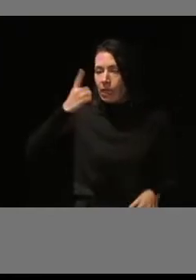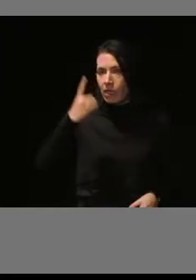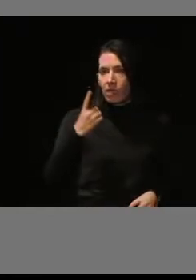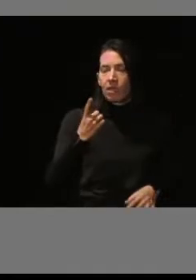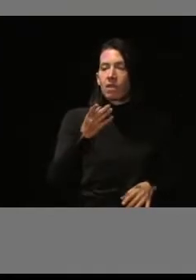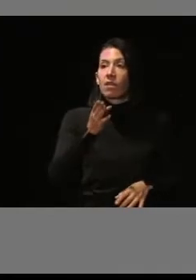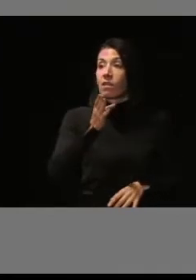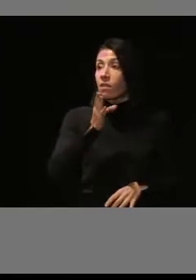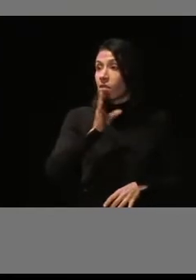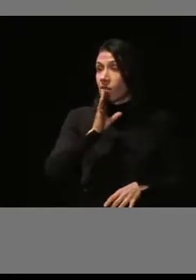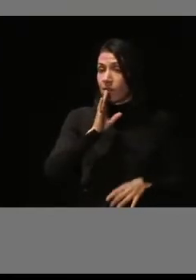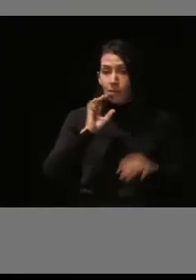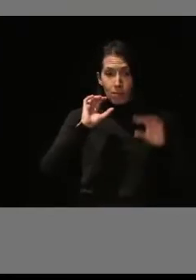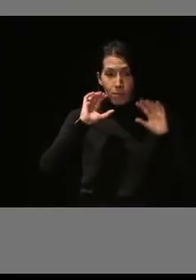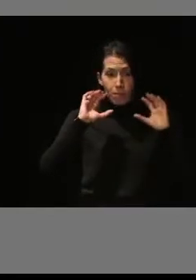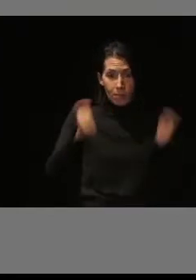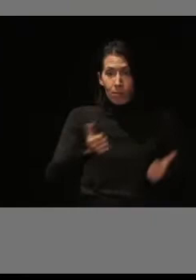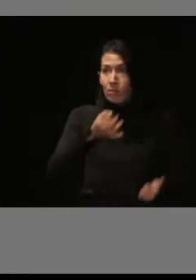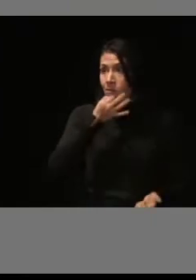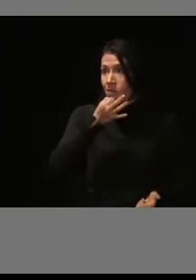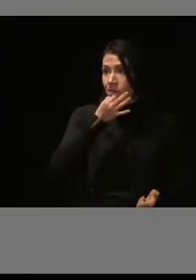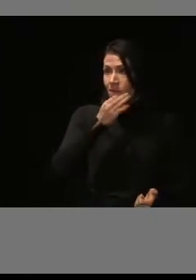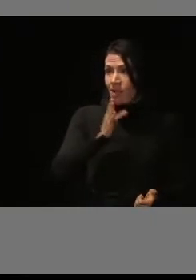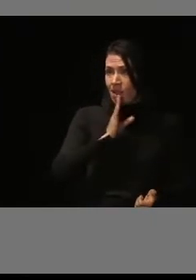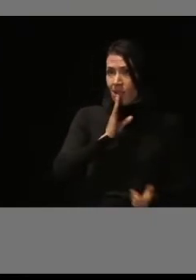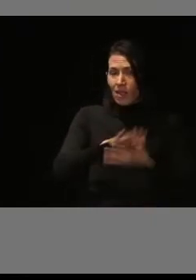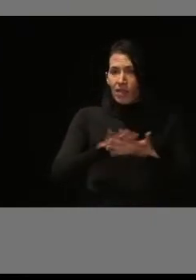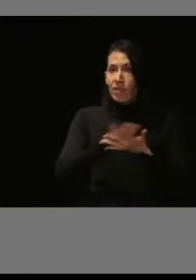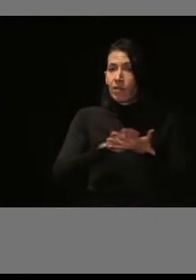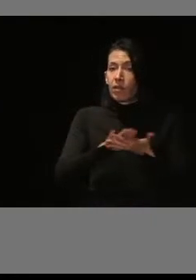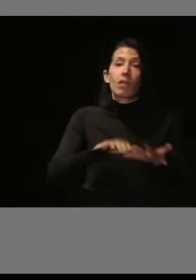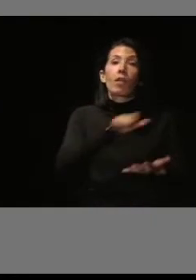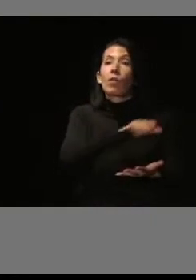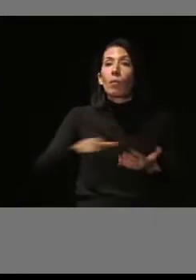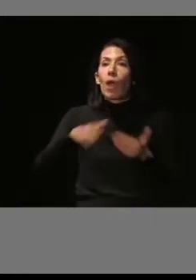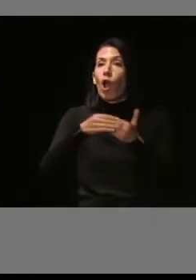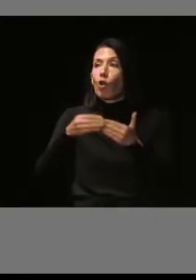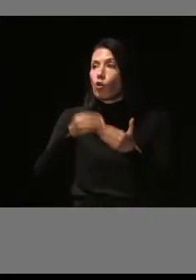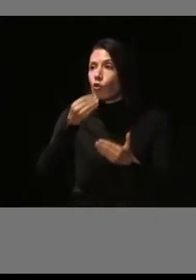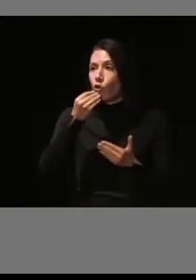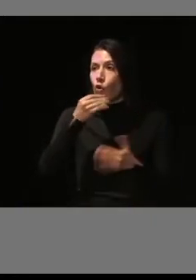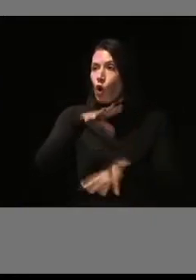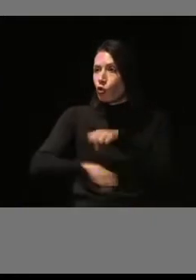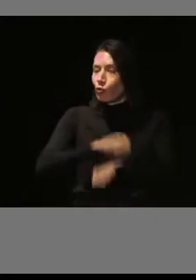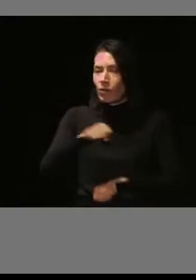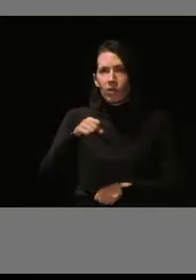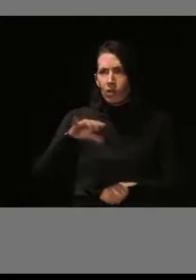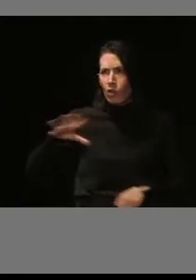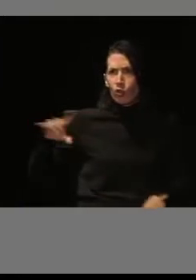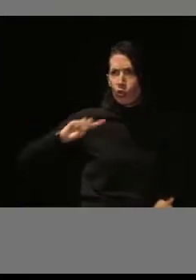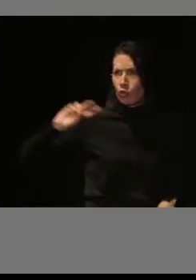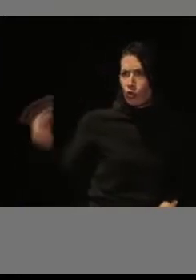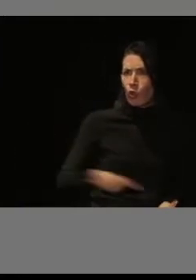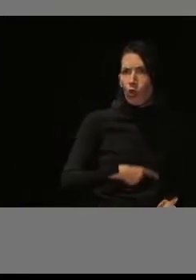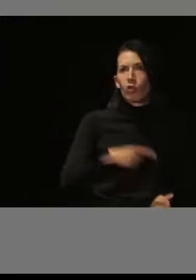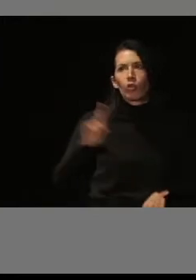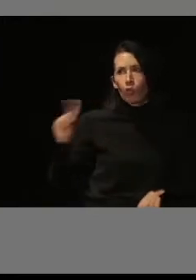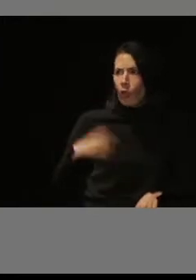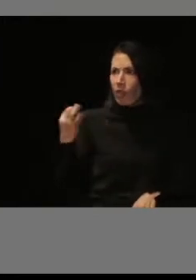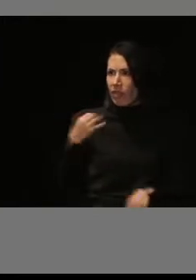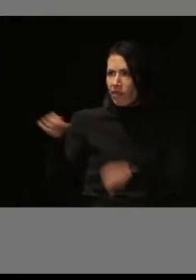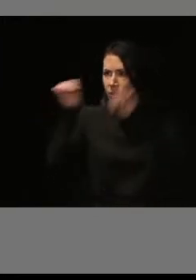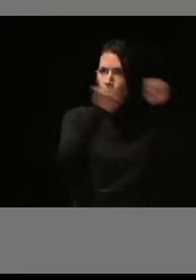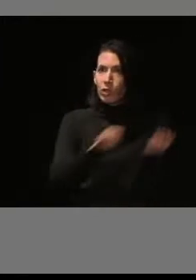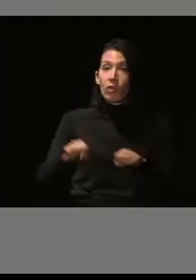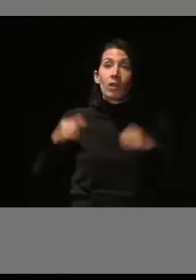como he dicho al principio de la exposición, consumidores somos todos y todos merecemos esa protección. Por lo